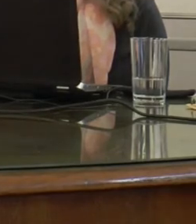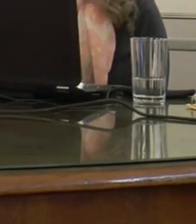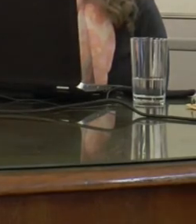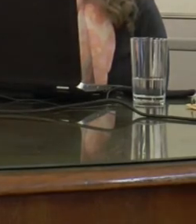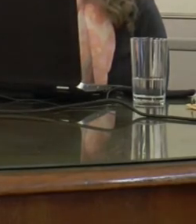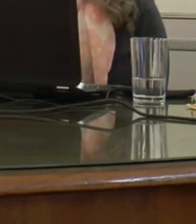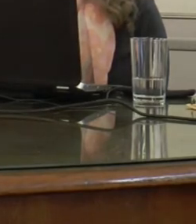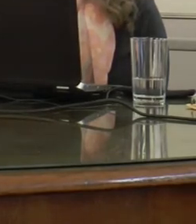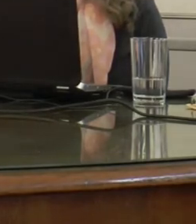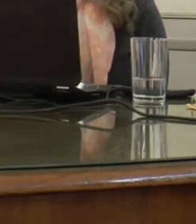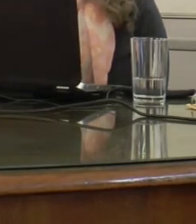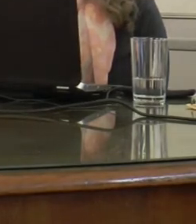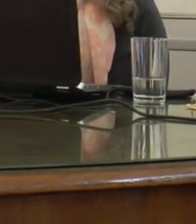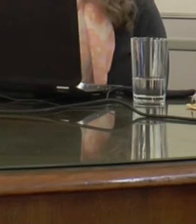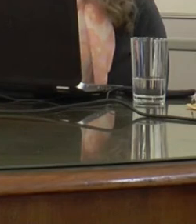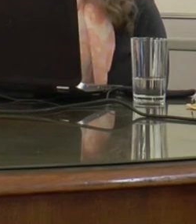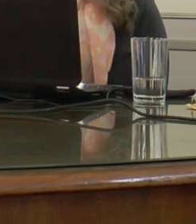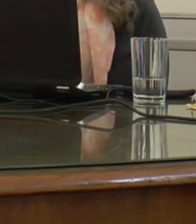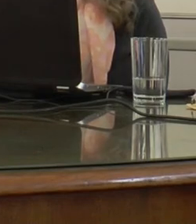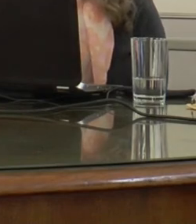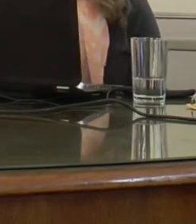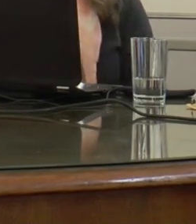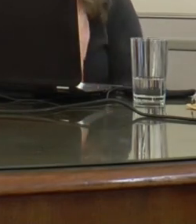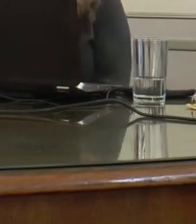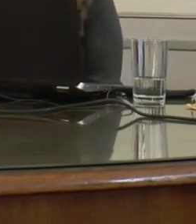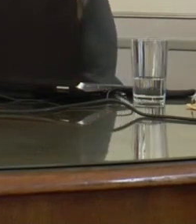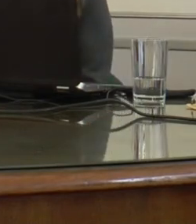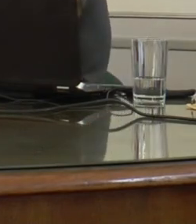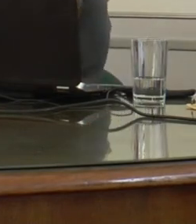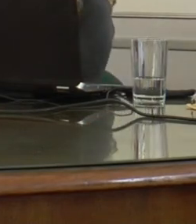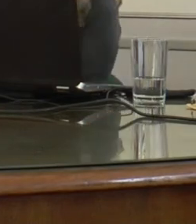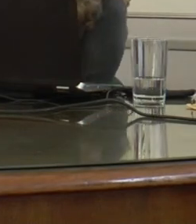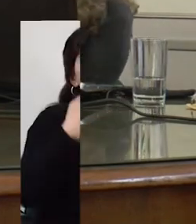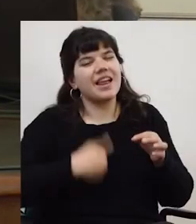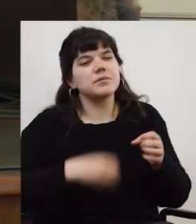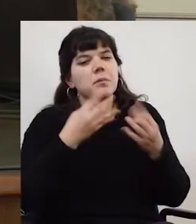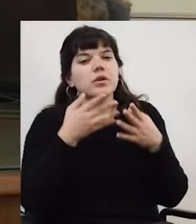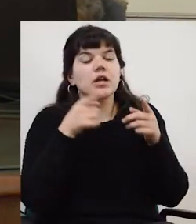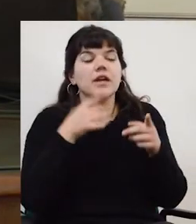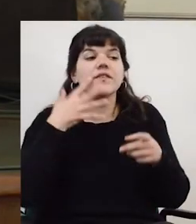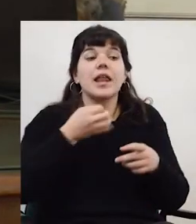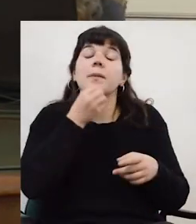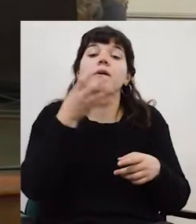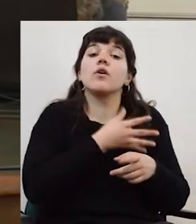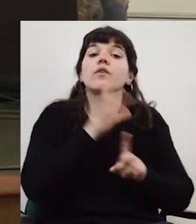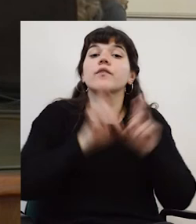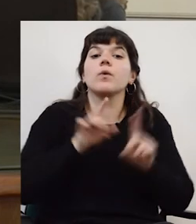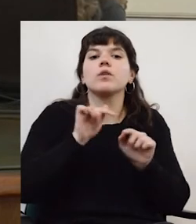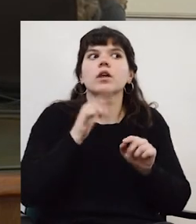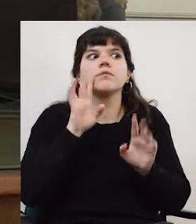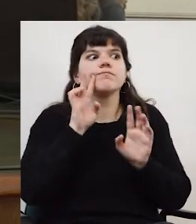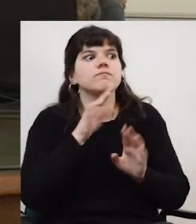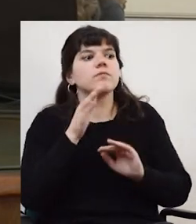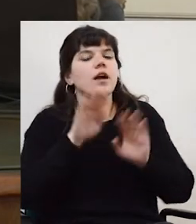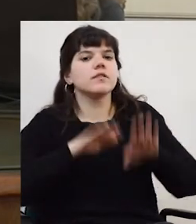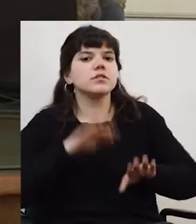no son las que más participan y eso creo que es como una pena porque es como que las mejores universidades de repente están mirando